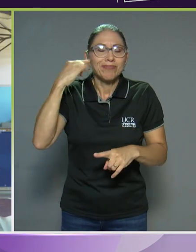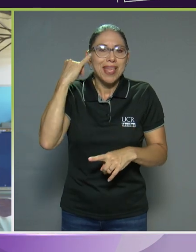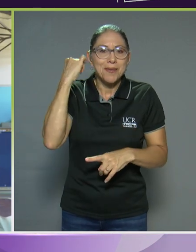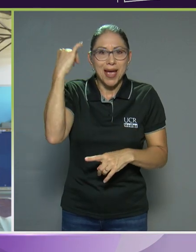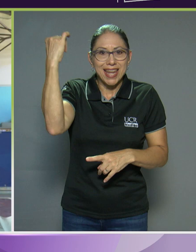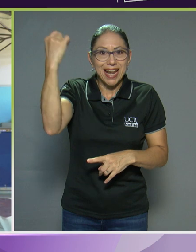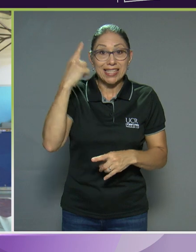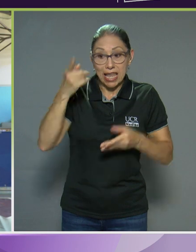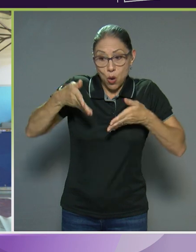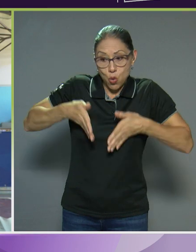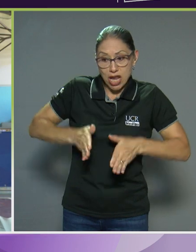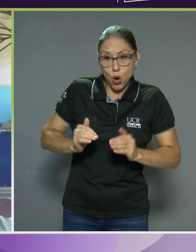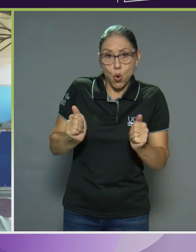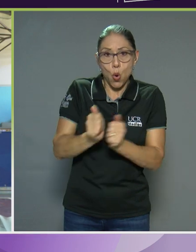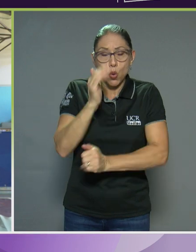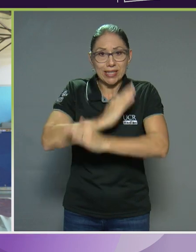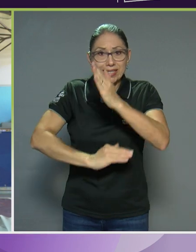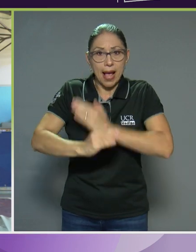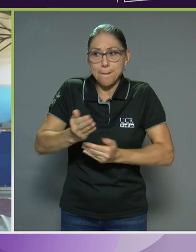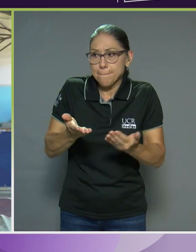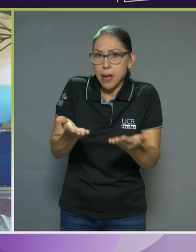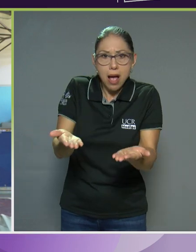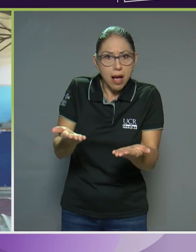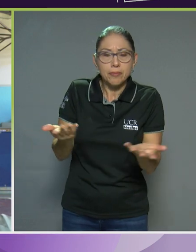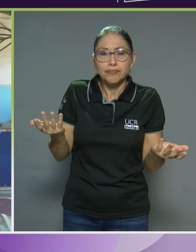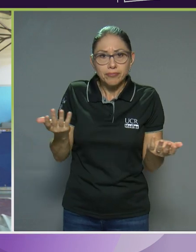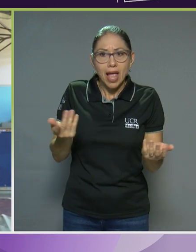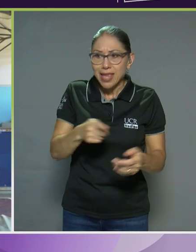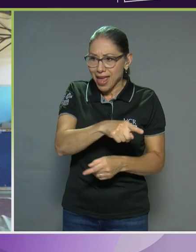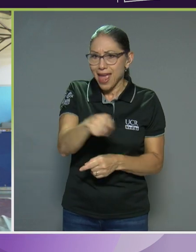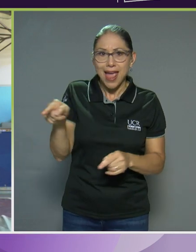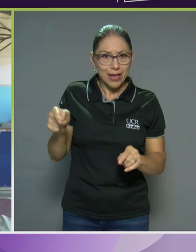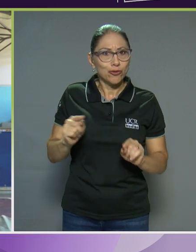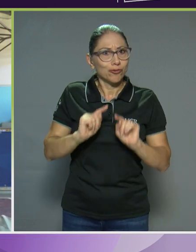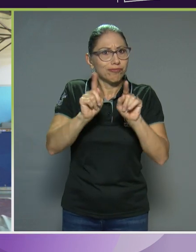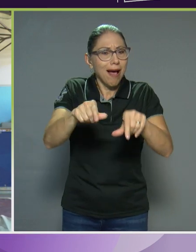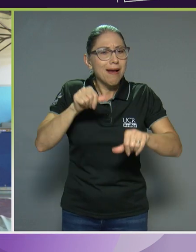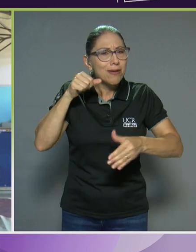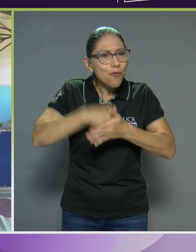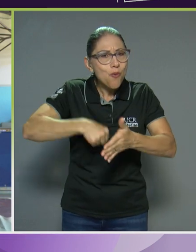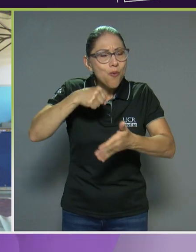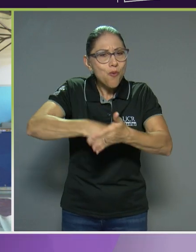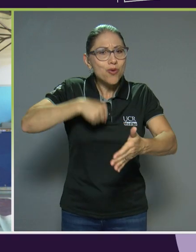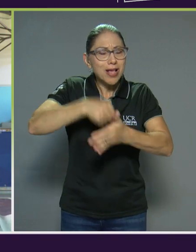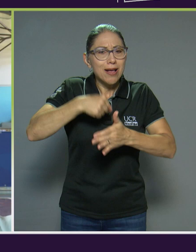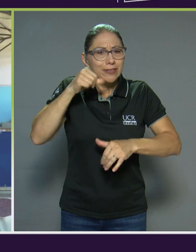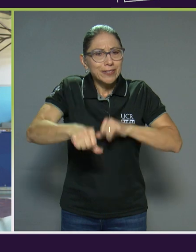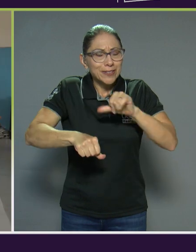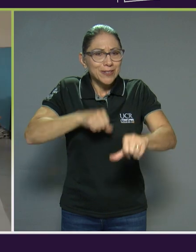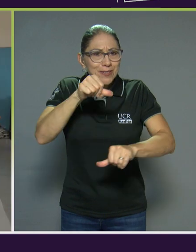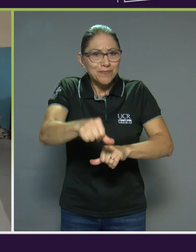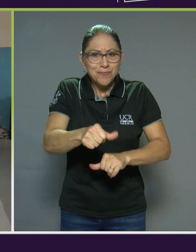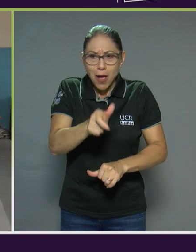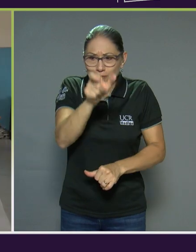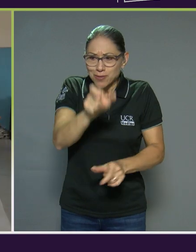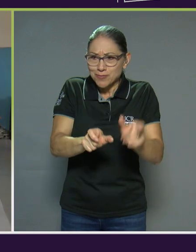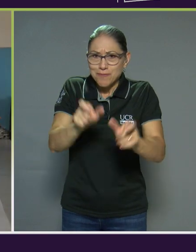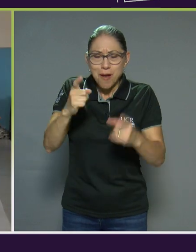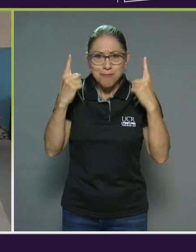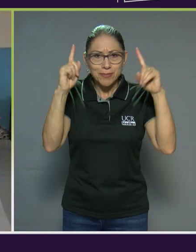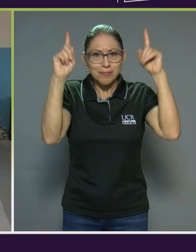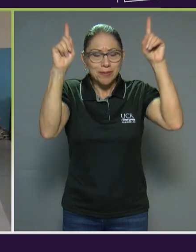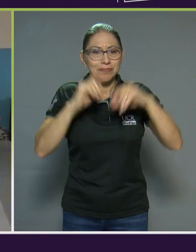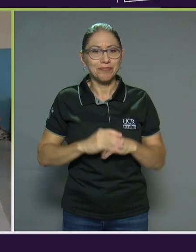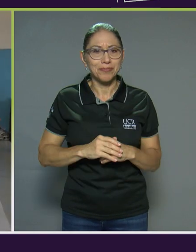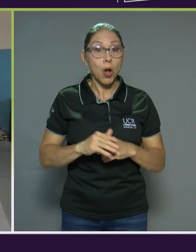alguna discapacidad, ellos estén ahí luchando por obtener, realizándose ellos mismos. Para